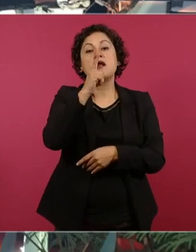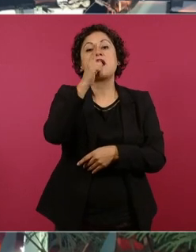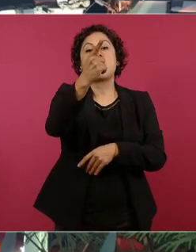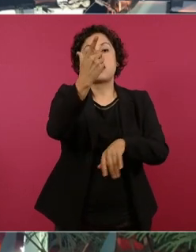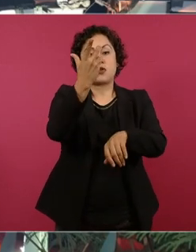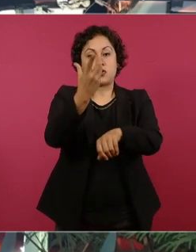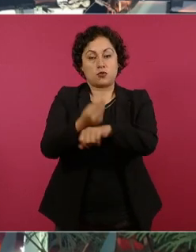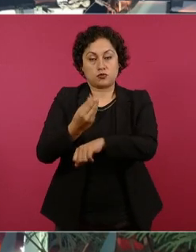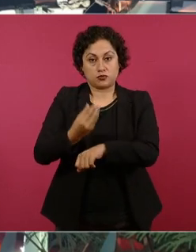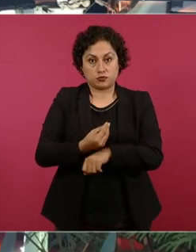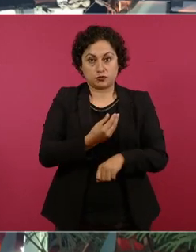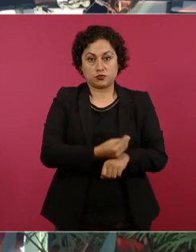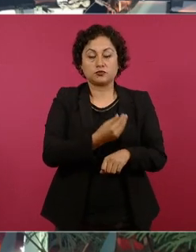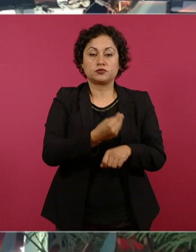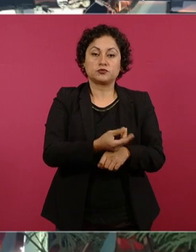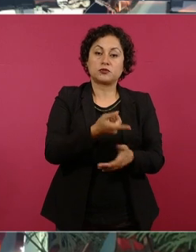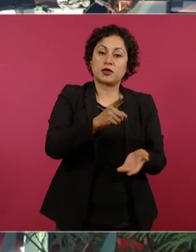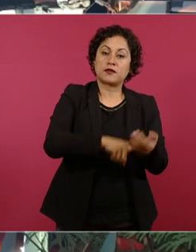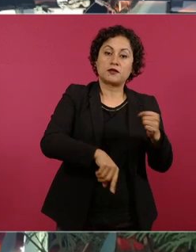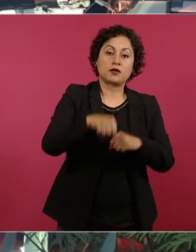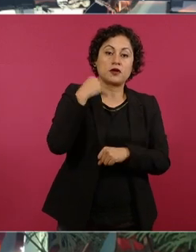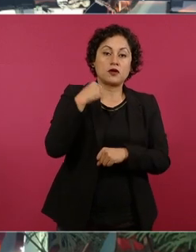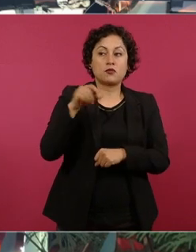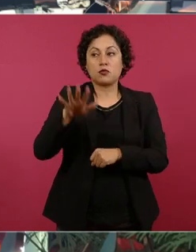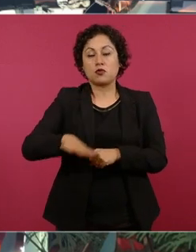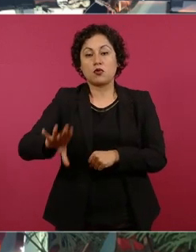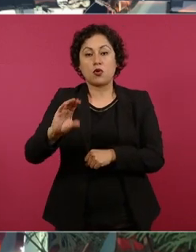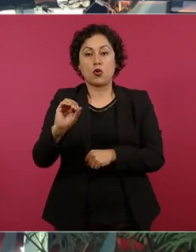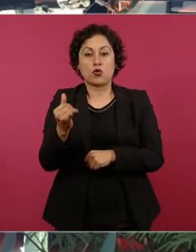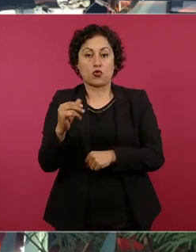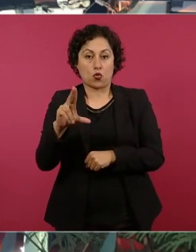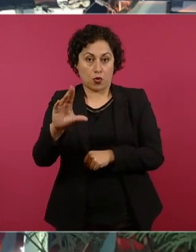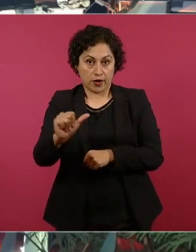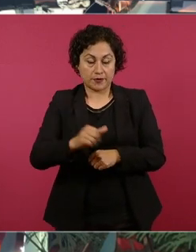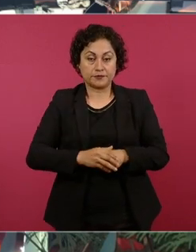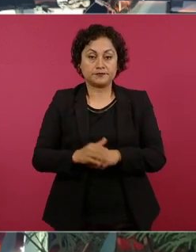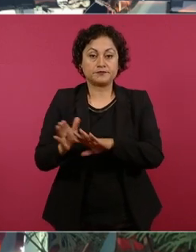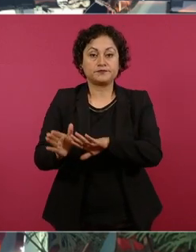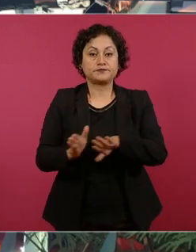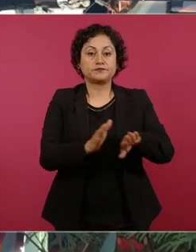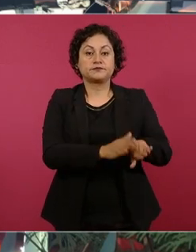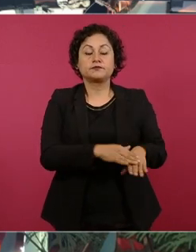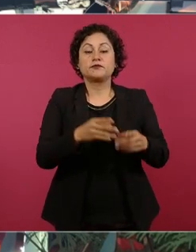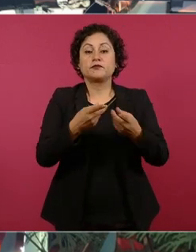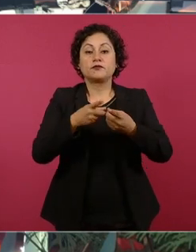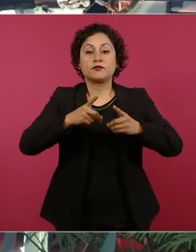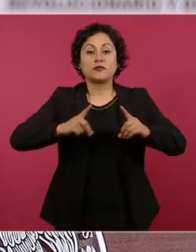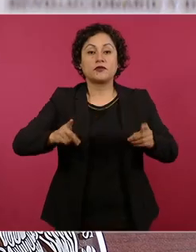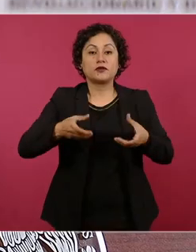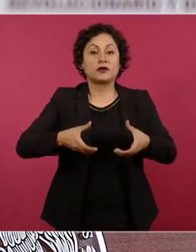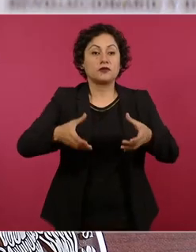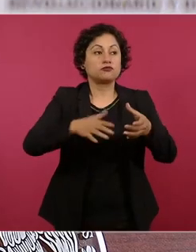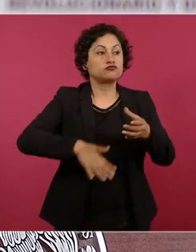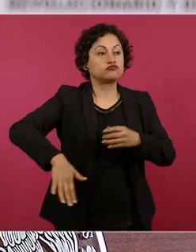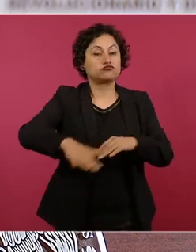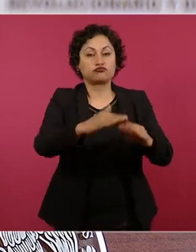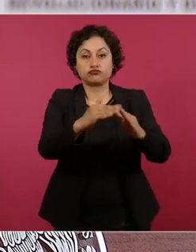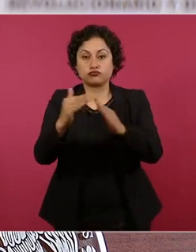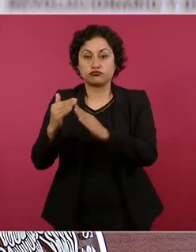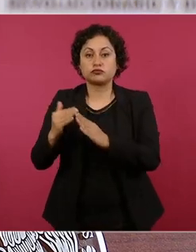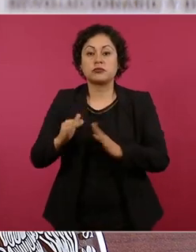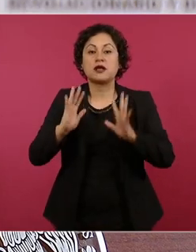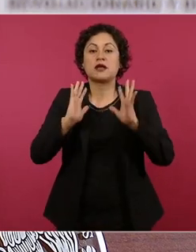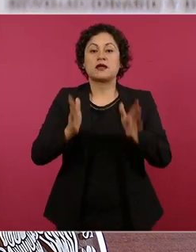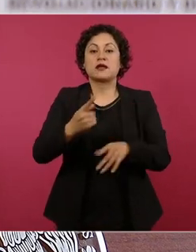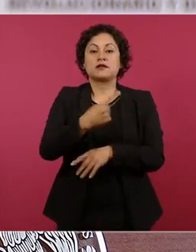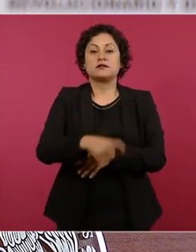eléctrica, tanto en Acapulco como en Coyuca. En materia de desarrollo urbano y territorial, se realizan 130